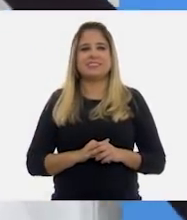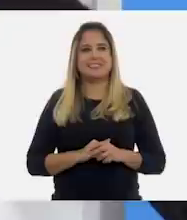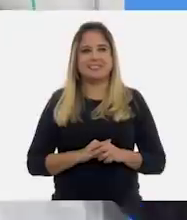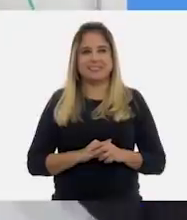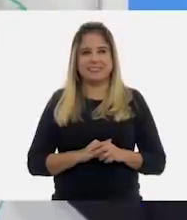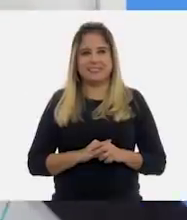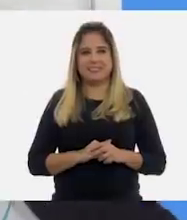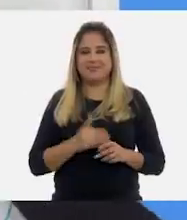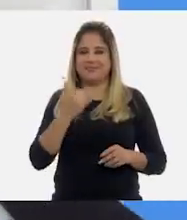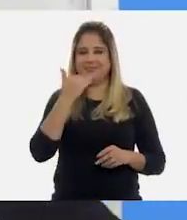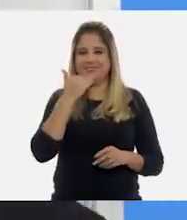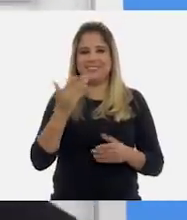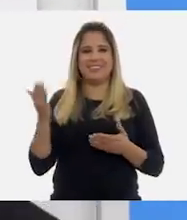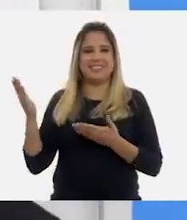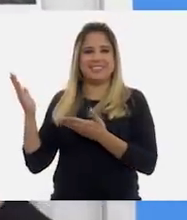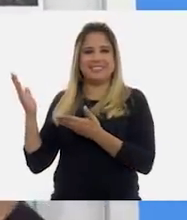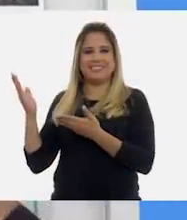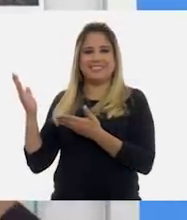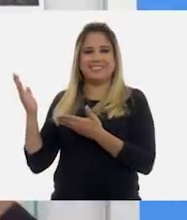Aquí está.